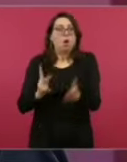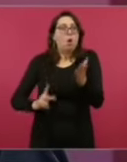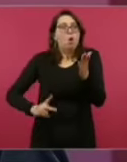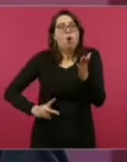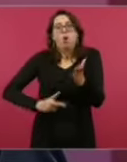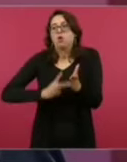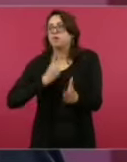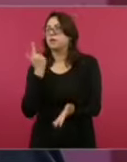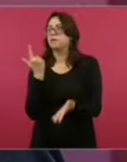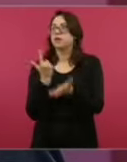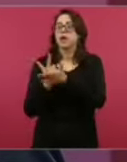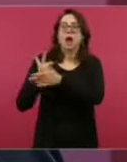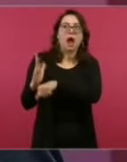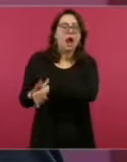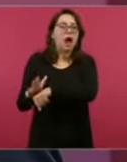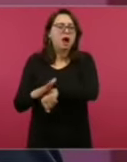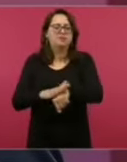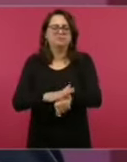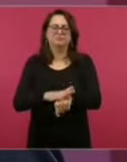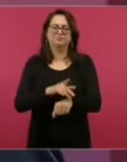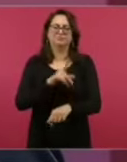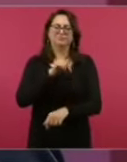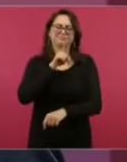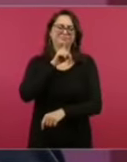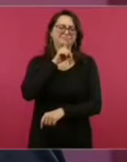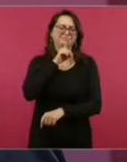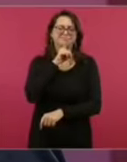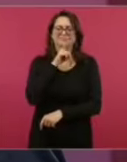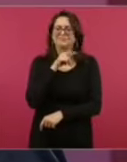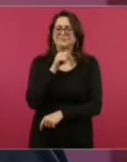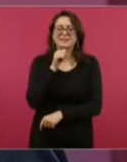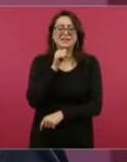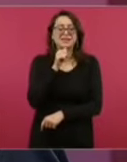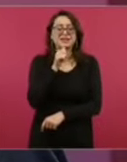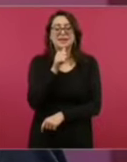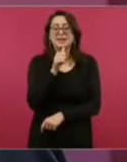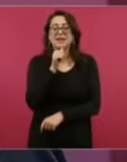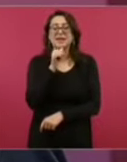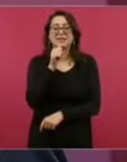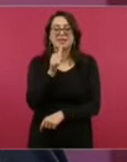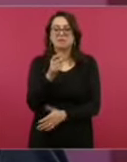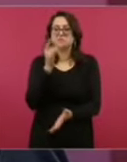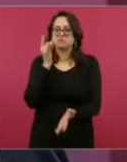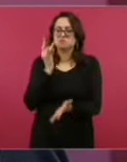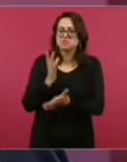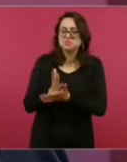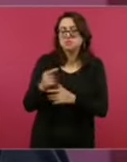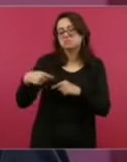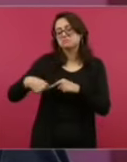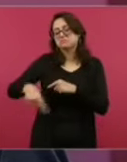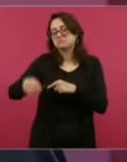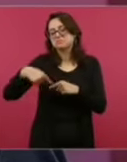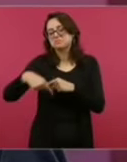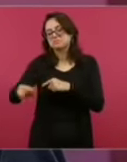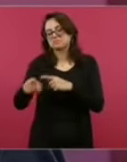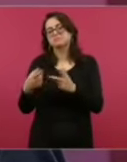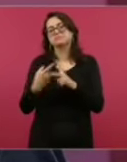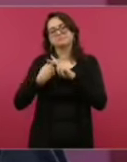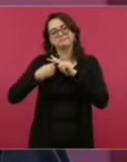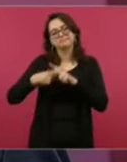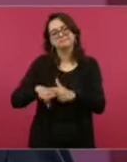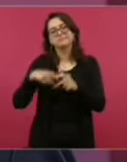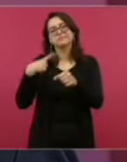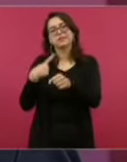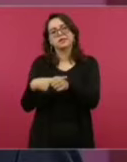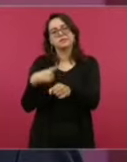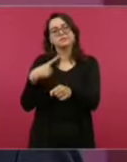tener la circulación endémica del virus y en otros países, específicamente en Estados Unidos, se han manifestado